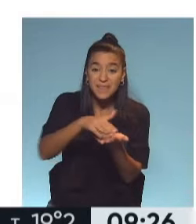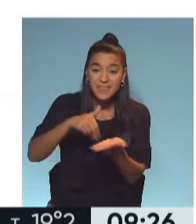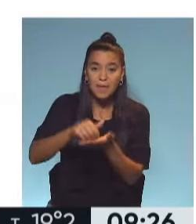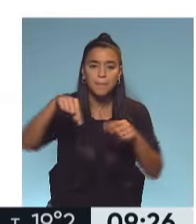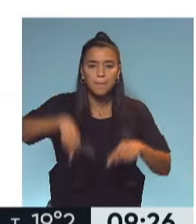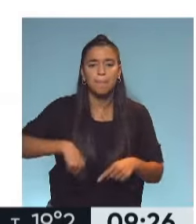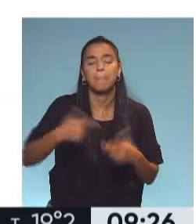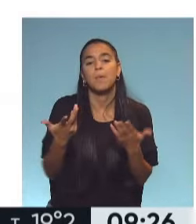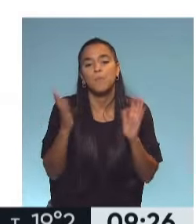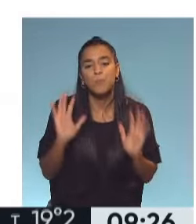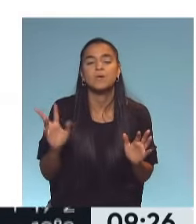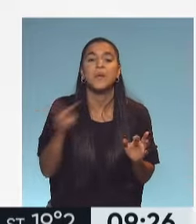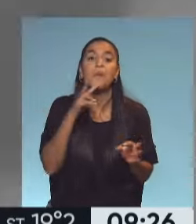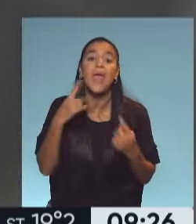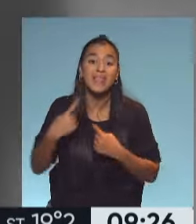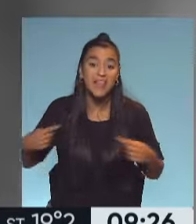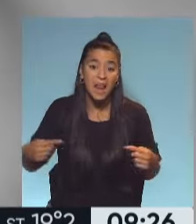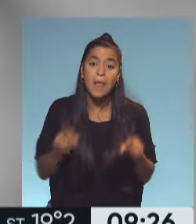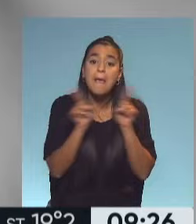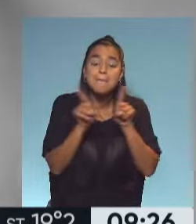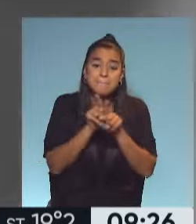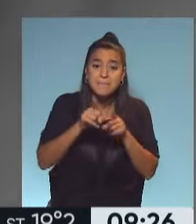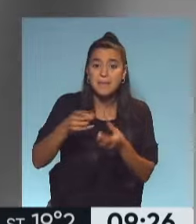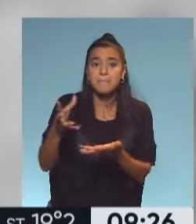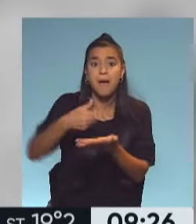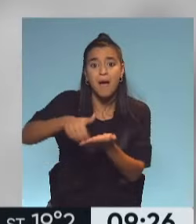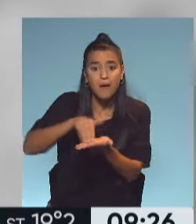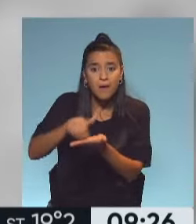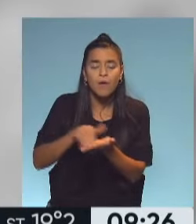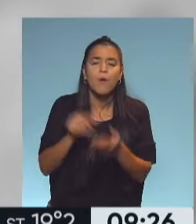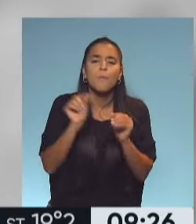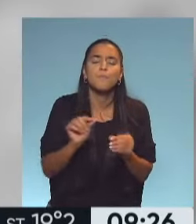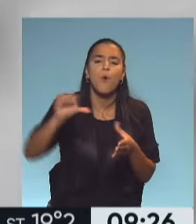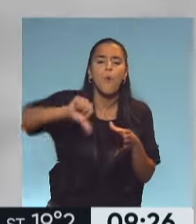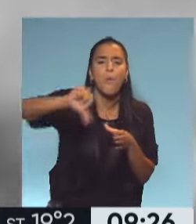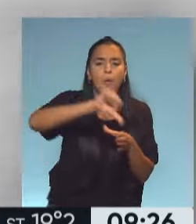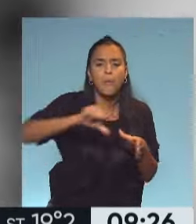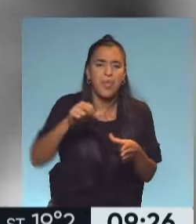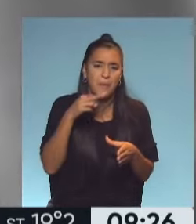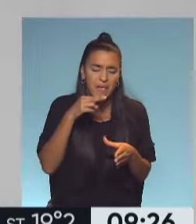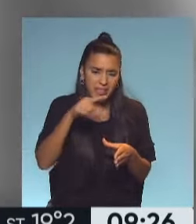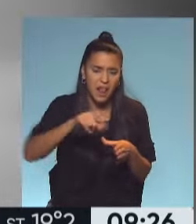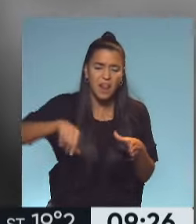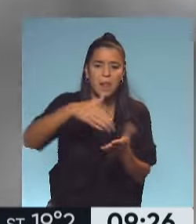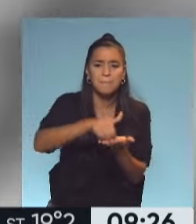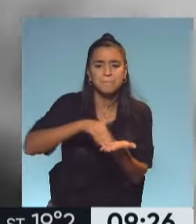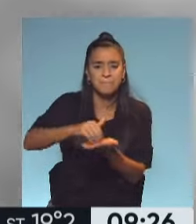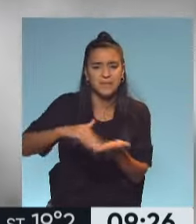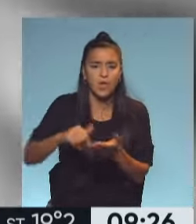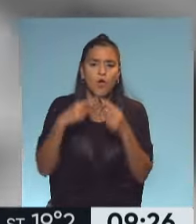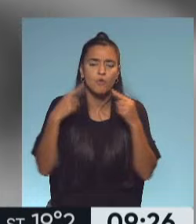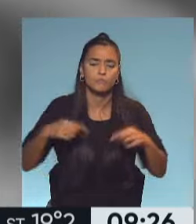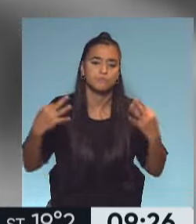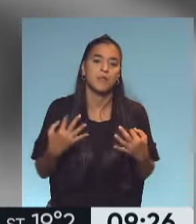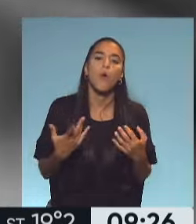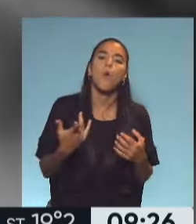usamos una opción vegetal, usamos la misma pastelera con un poquito de bebida vegetal y la vamos a pintar para que tome un Claro, para reemplazar